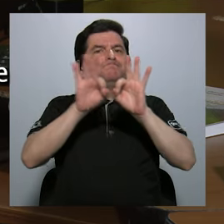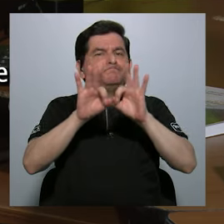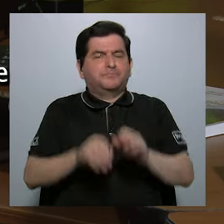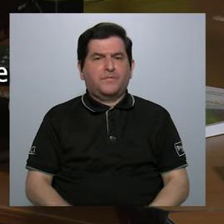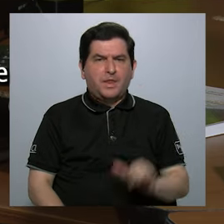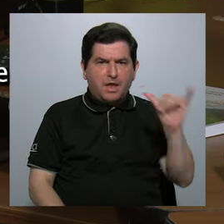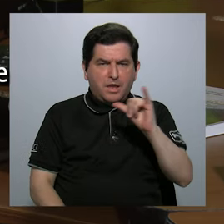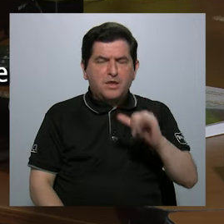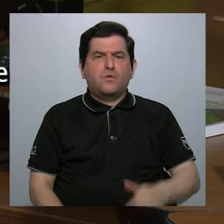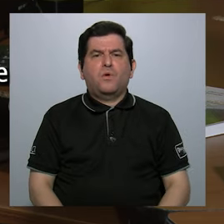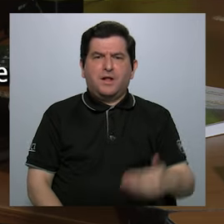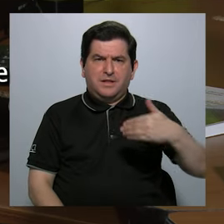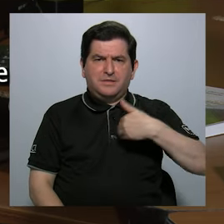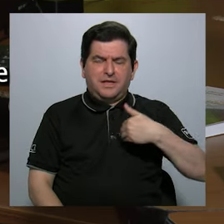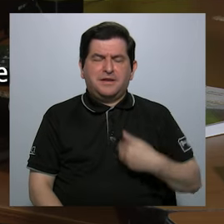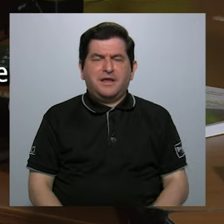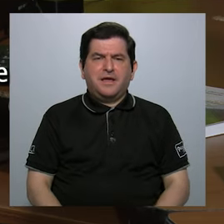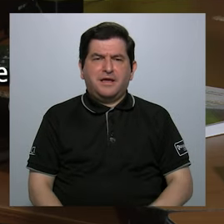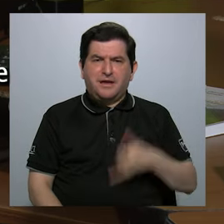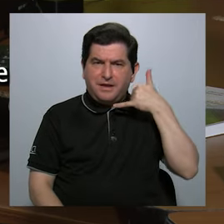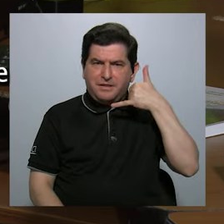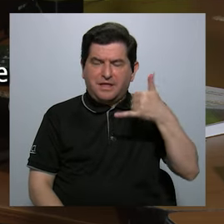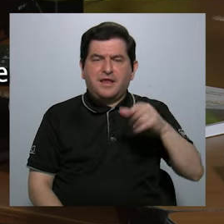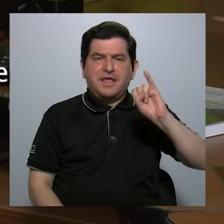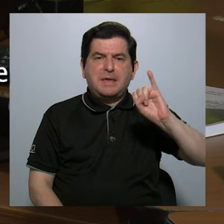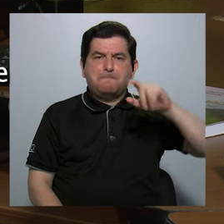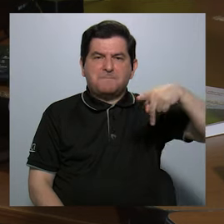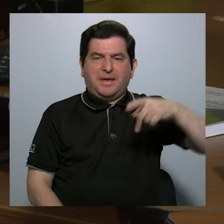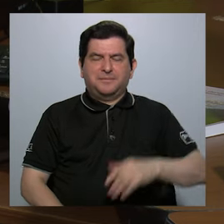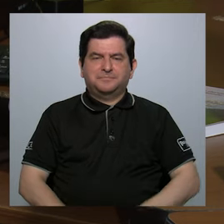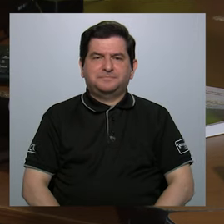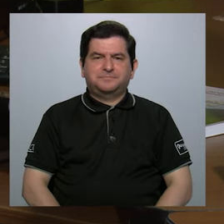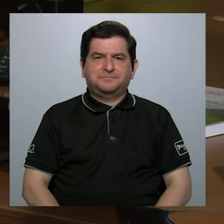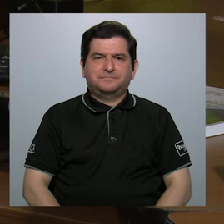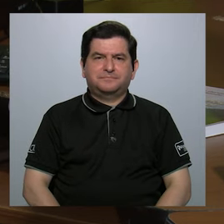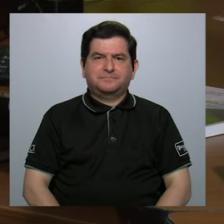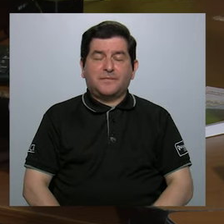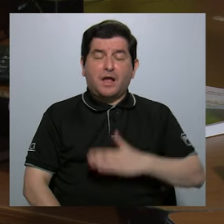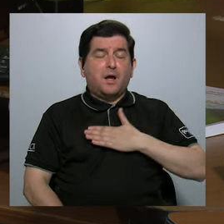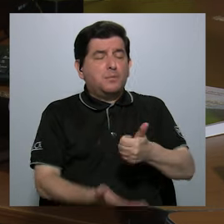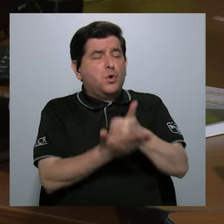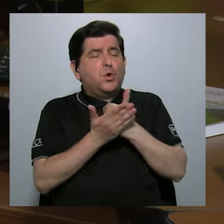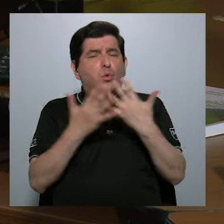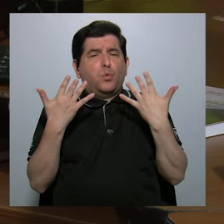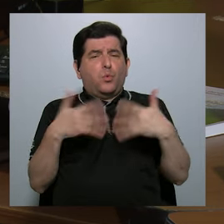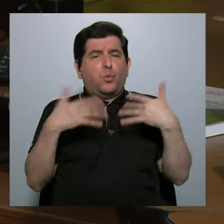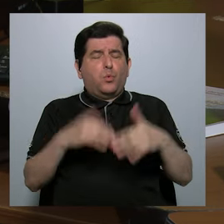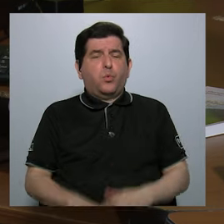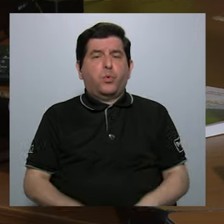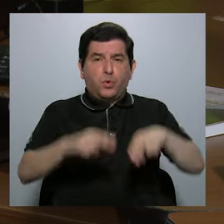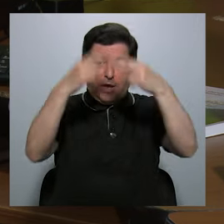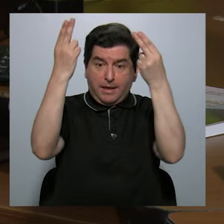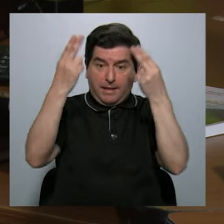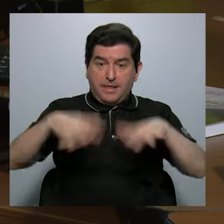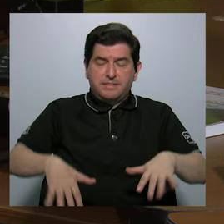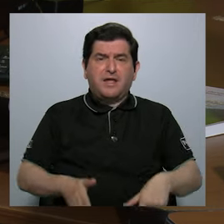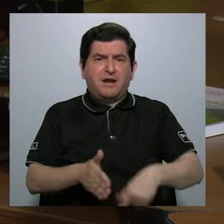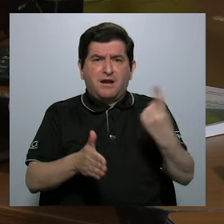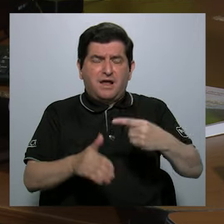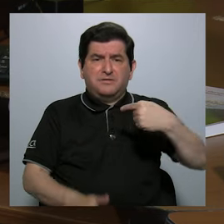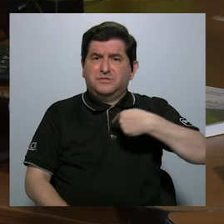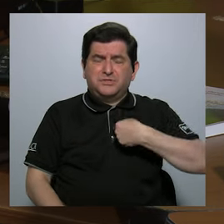Yo estaba en casa con Internet con una chica, no tenía saldo, porque no tenía